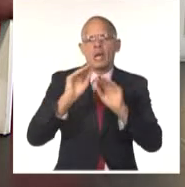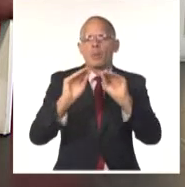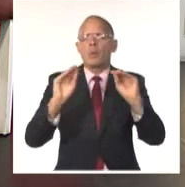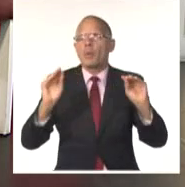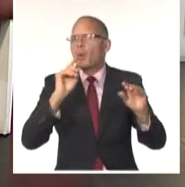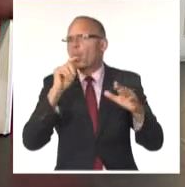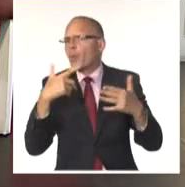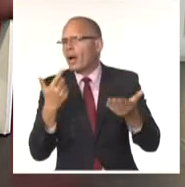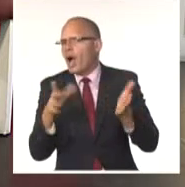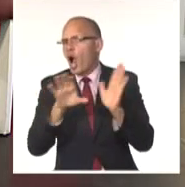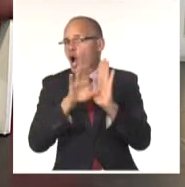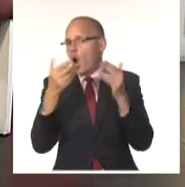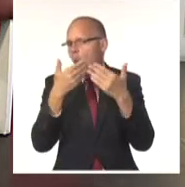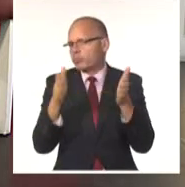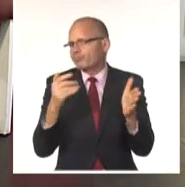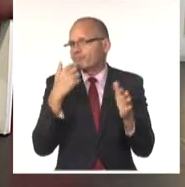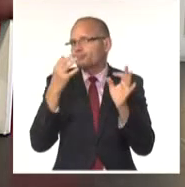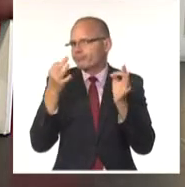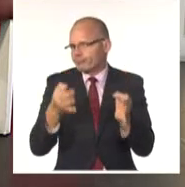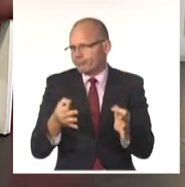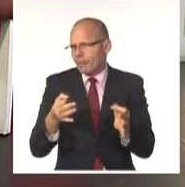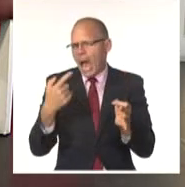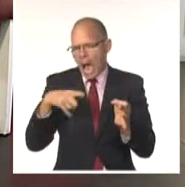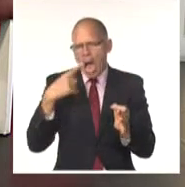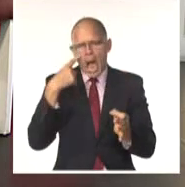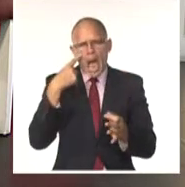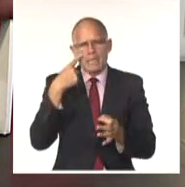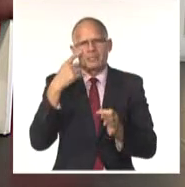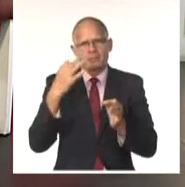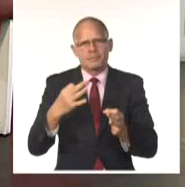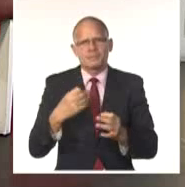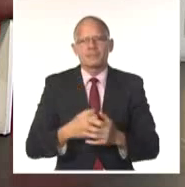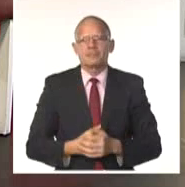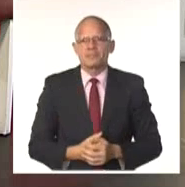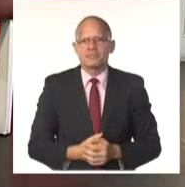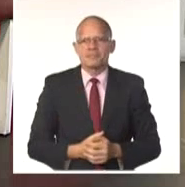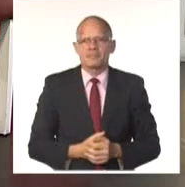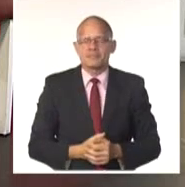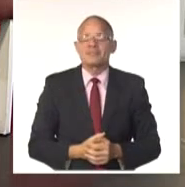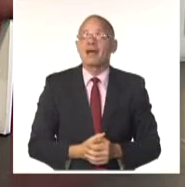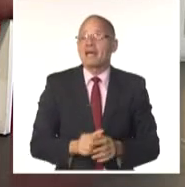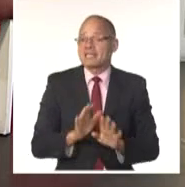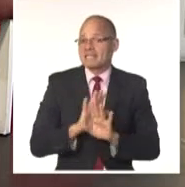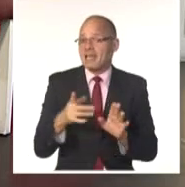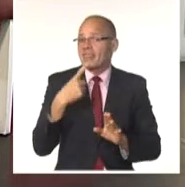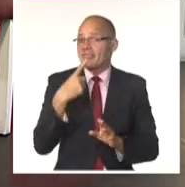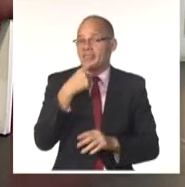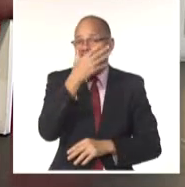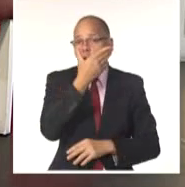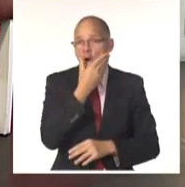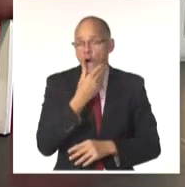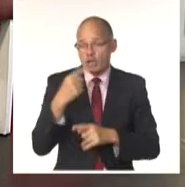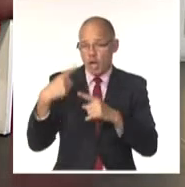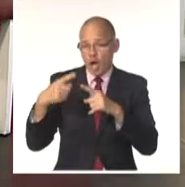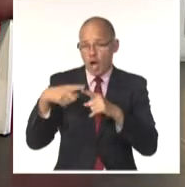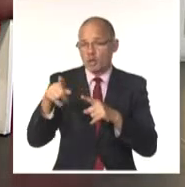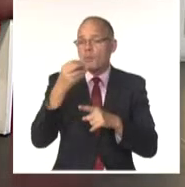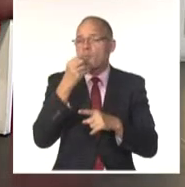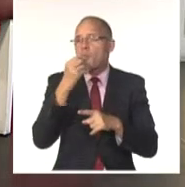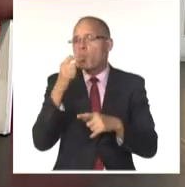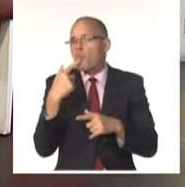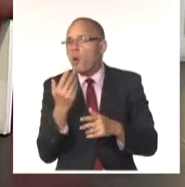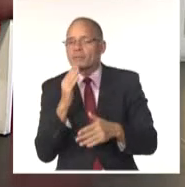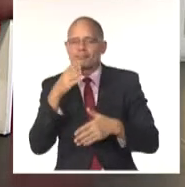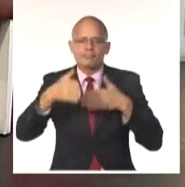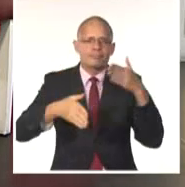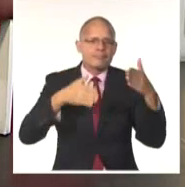provocadas por el huracán Oscar en los municipios de Guantánamo, justamente. Así es, se convoca a los jóvenes a acudir a los lugares donde sea necesario el